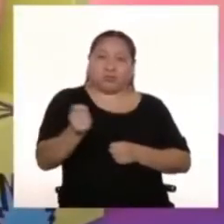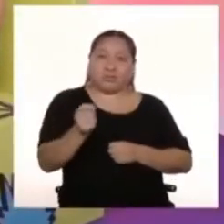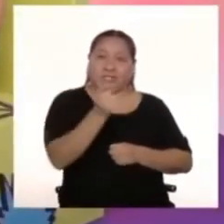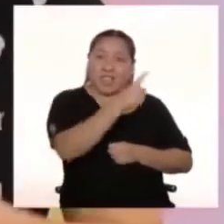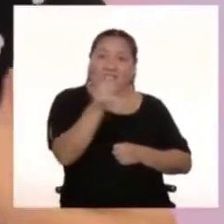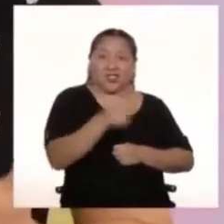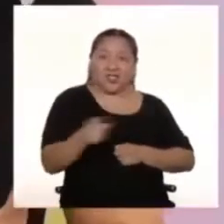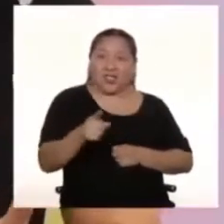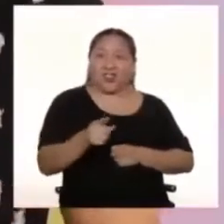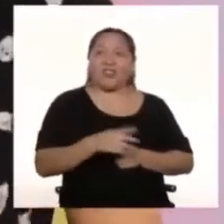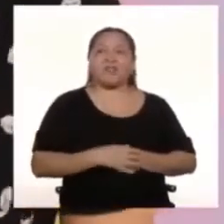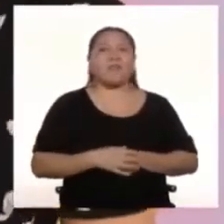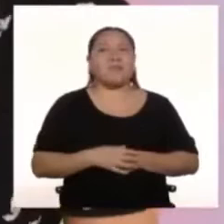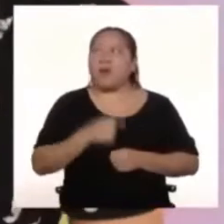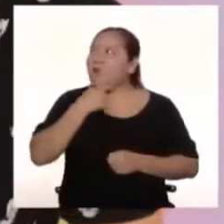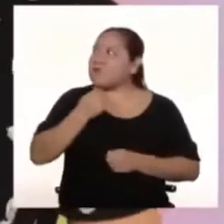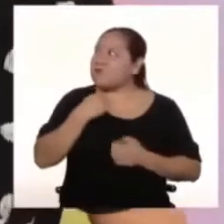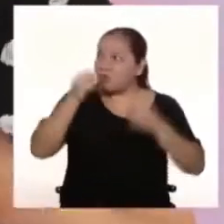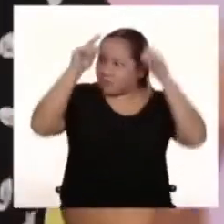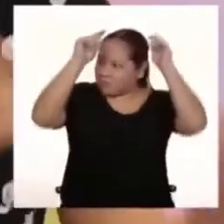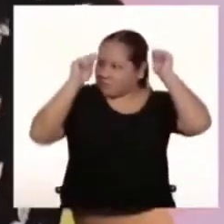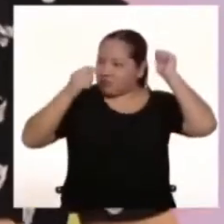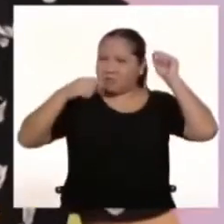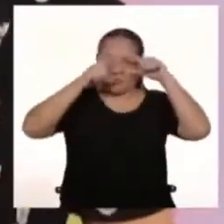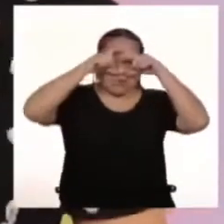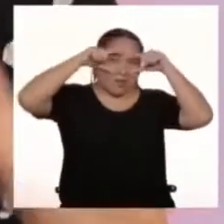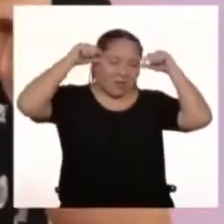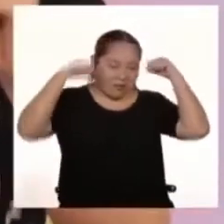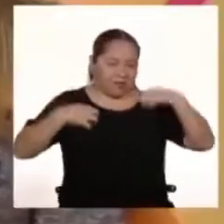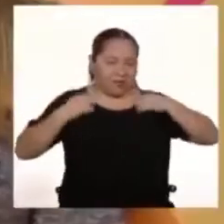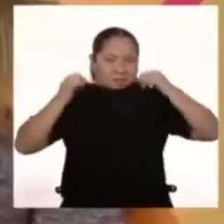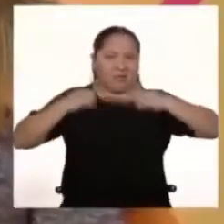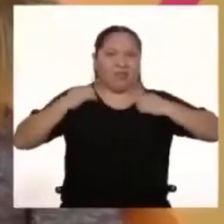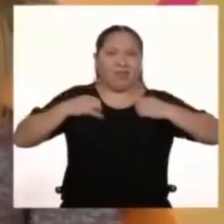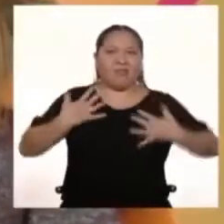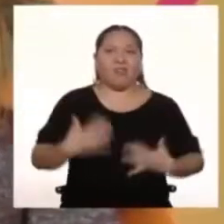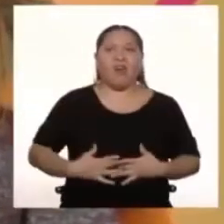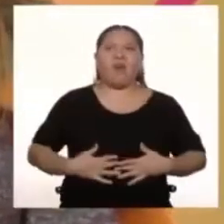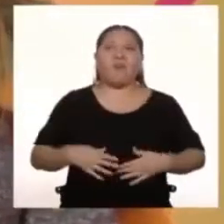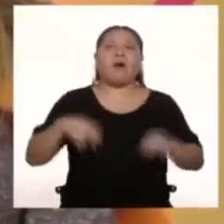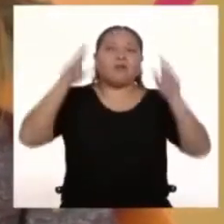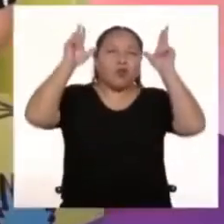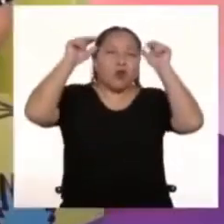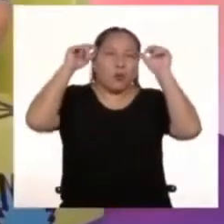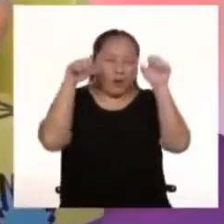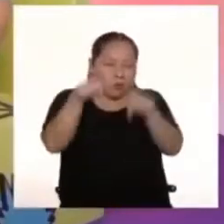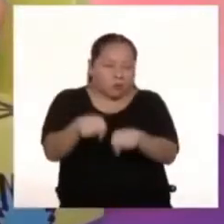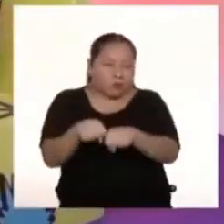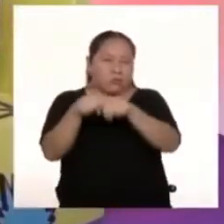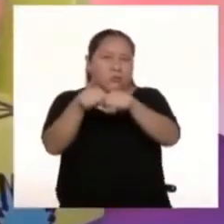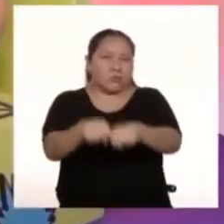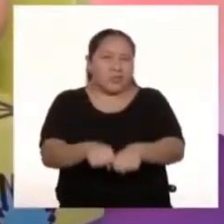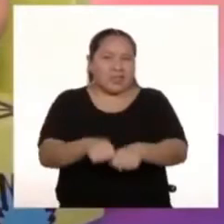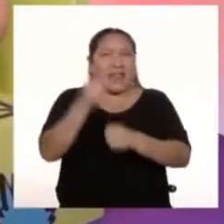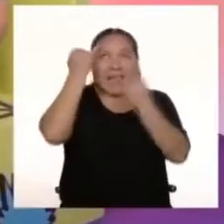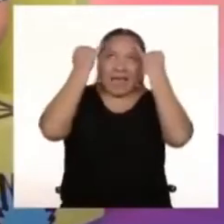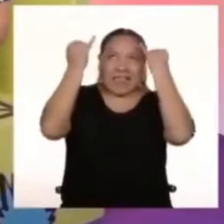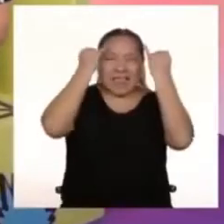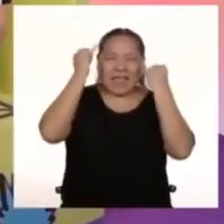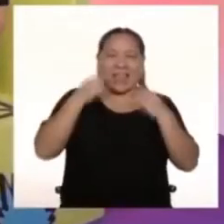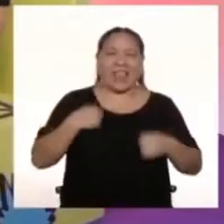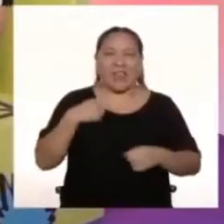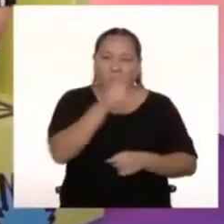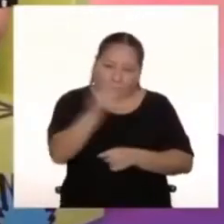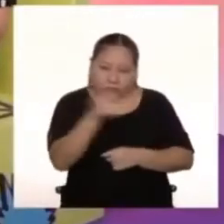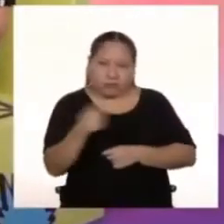la idea del zorro De poder vestirme, usar su sombrero Usar su caballo Y crearme la idea de ser el zorro Y luego ya con la televisión